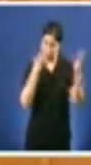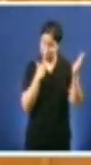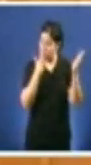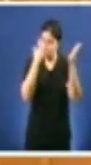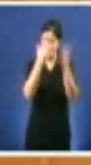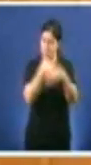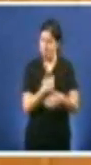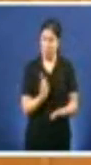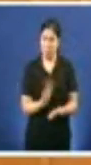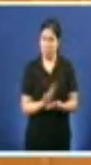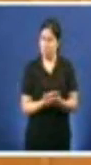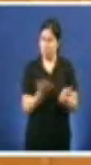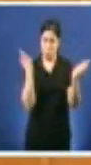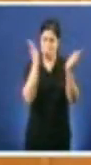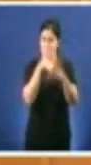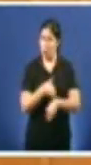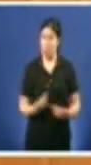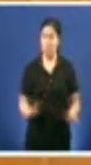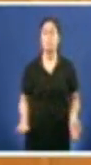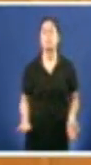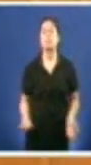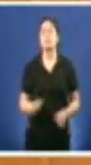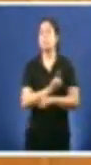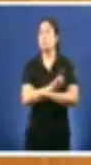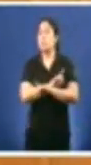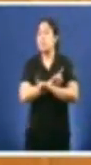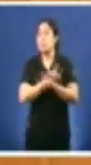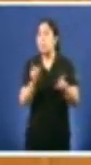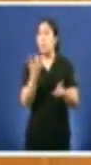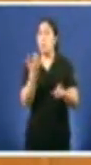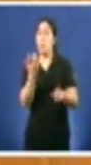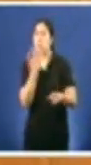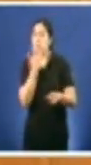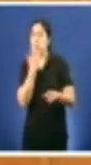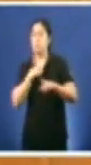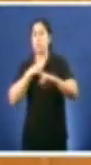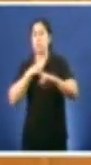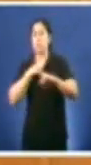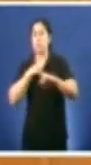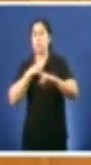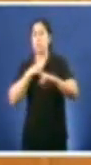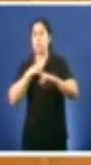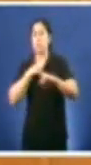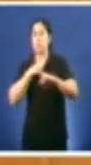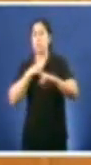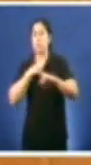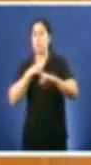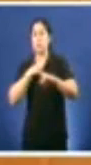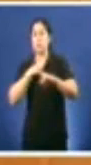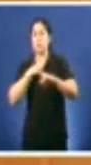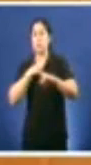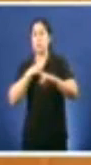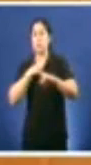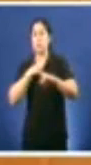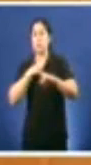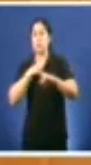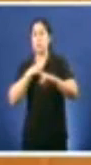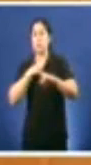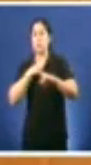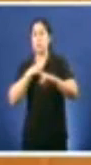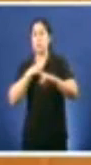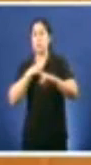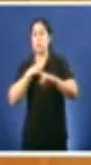inspeccione non solamente que se lle dé aos cartos sino que se inspeccione como se empregan esos cartos polo tanto